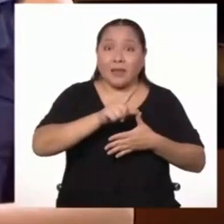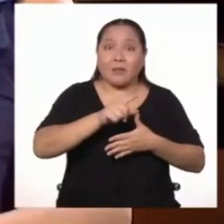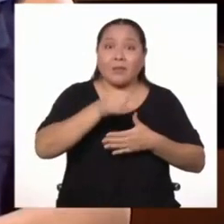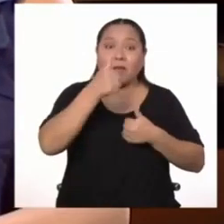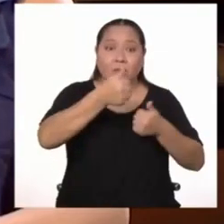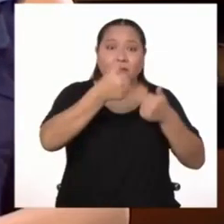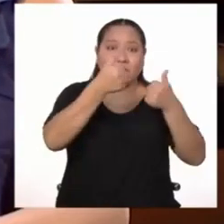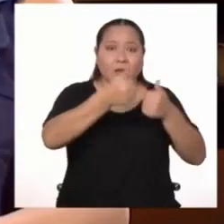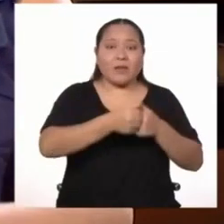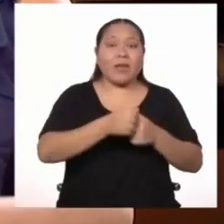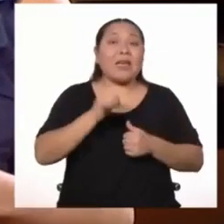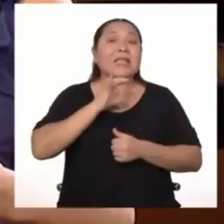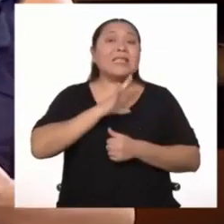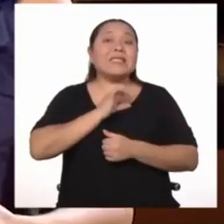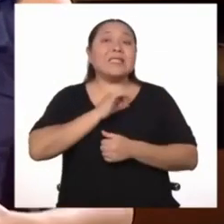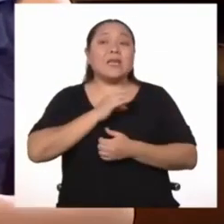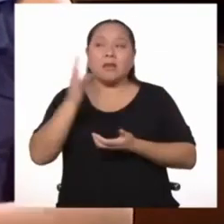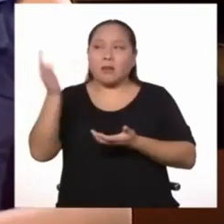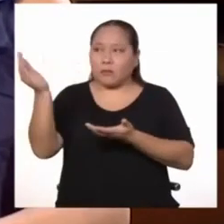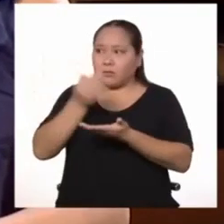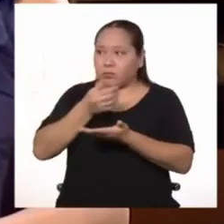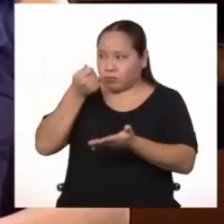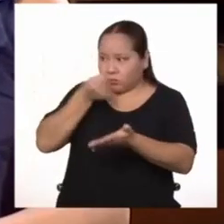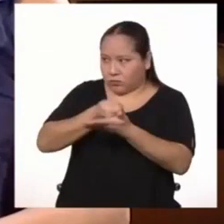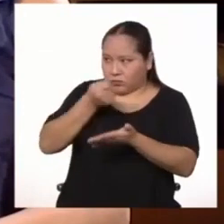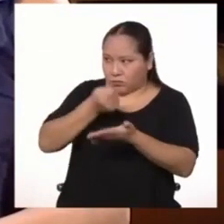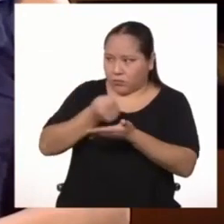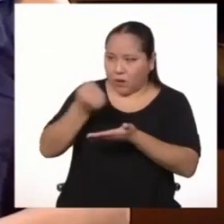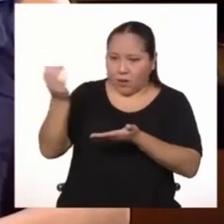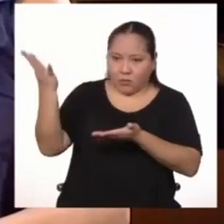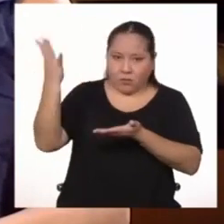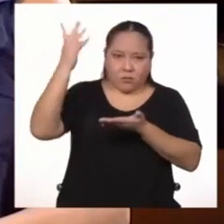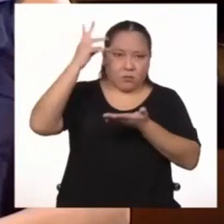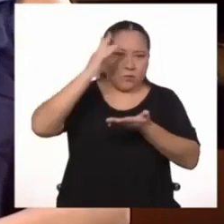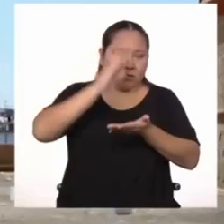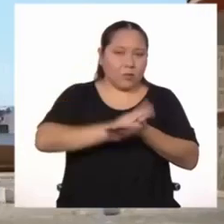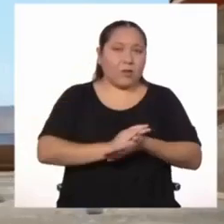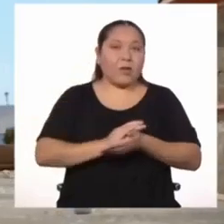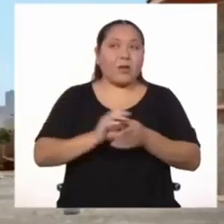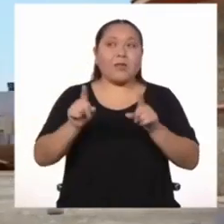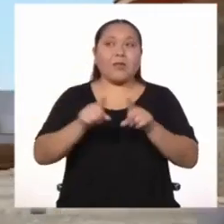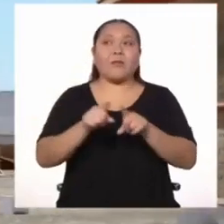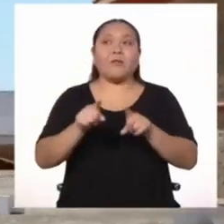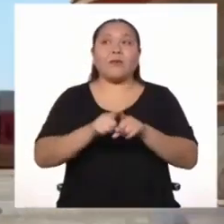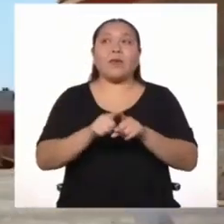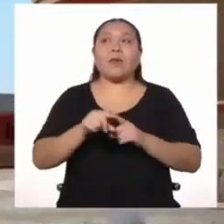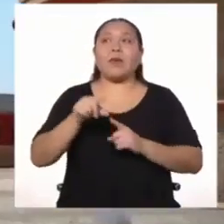Lo mismo sucede con Guise.